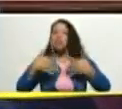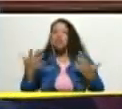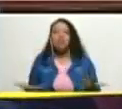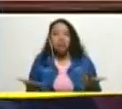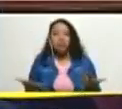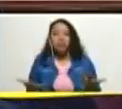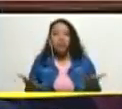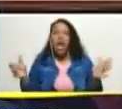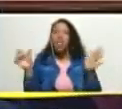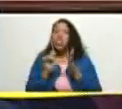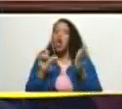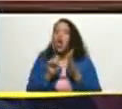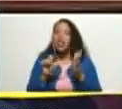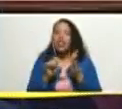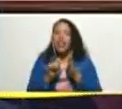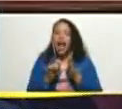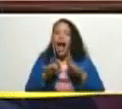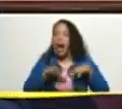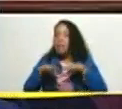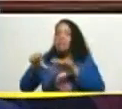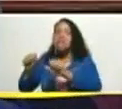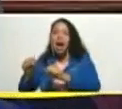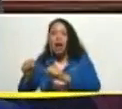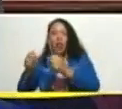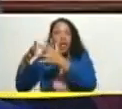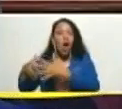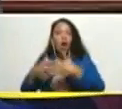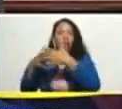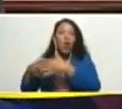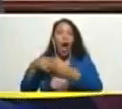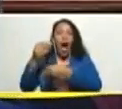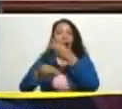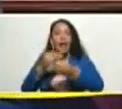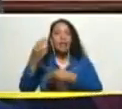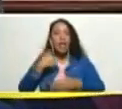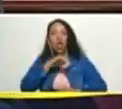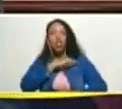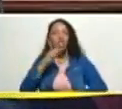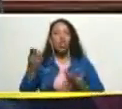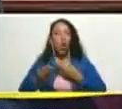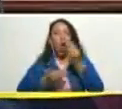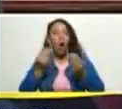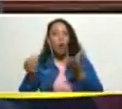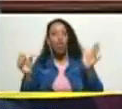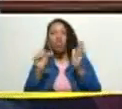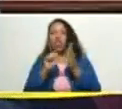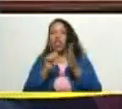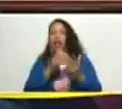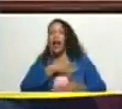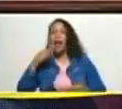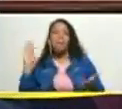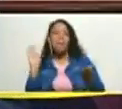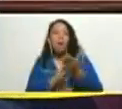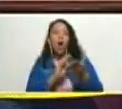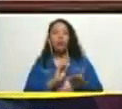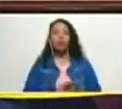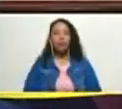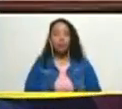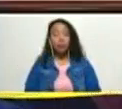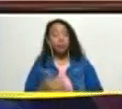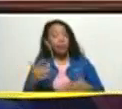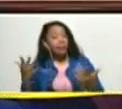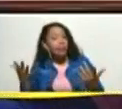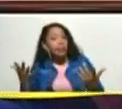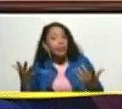¿dónde quería el imperio estadounidense y la derecha extremista llevarnos a nosotros? ¿dónde nos querían poner? ¿ah?